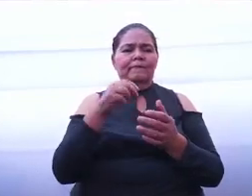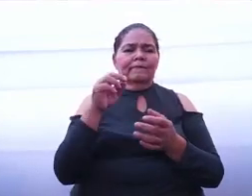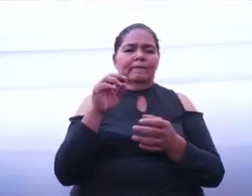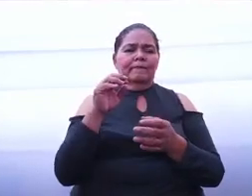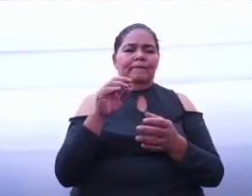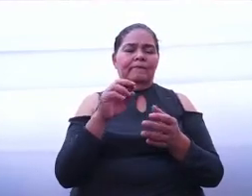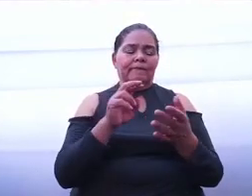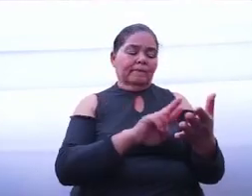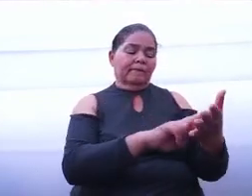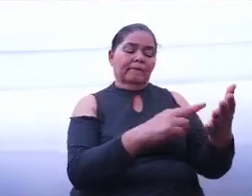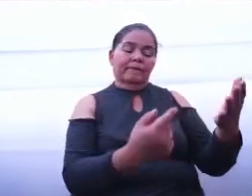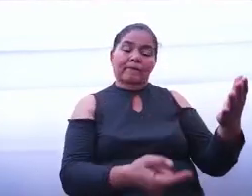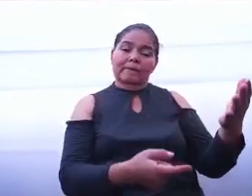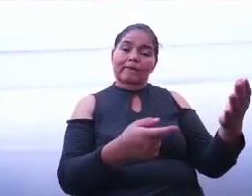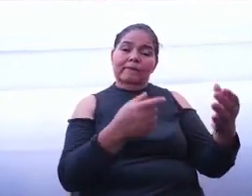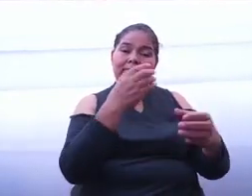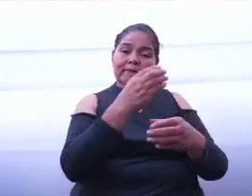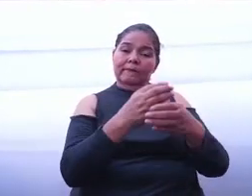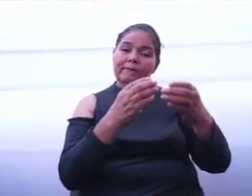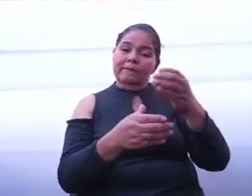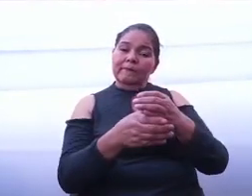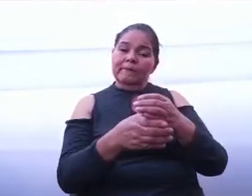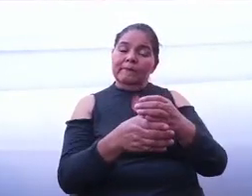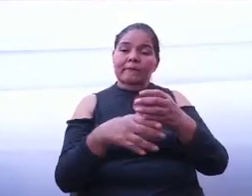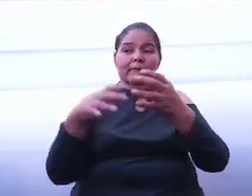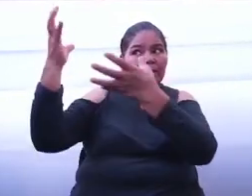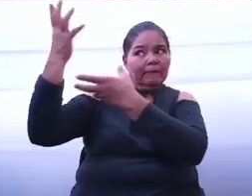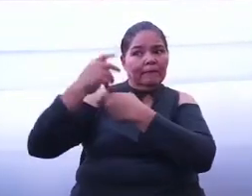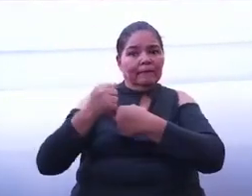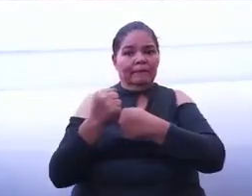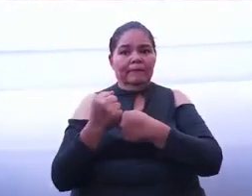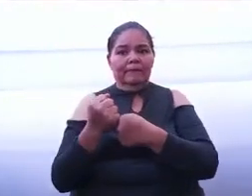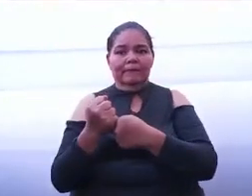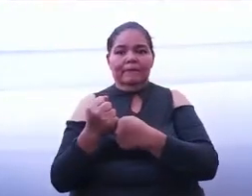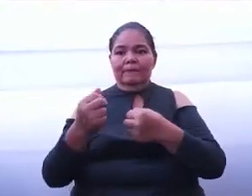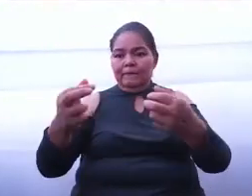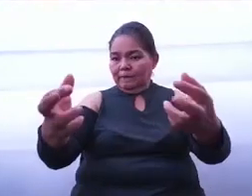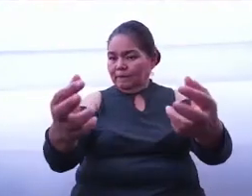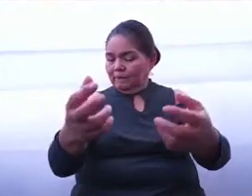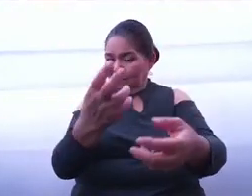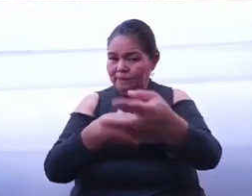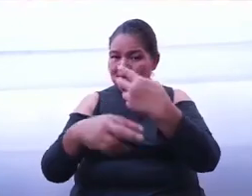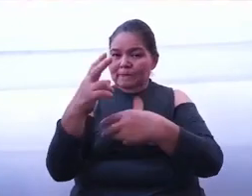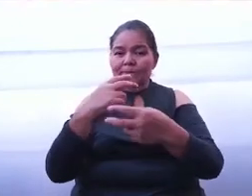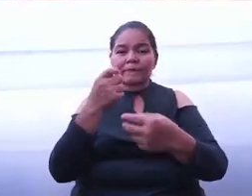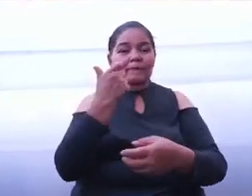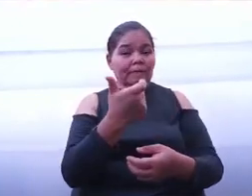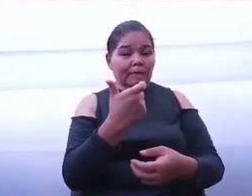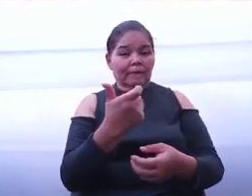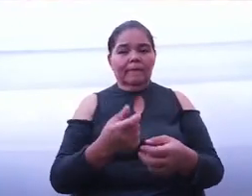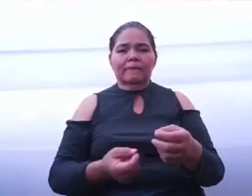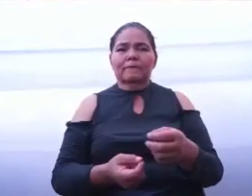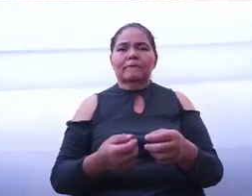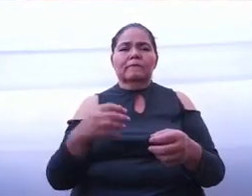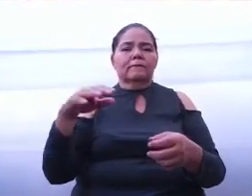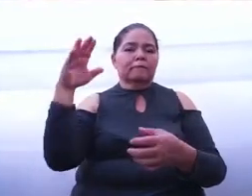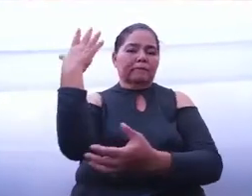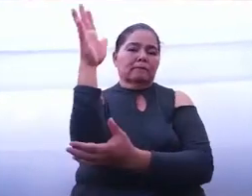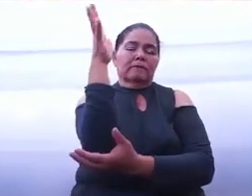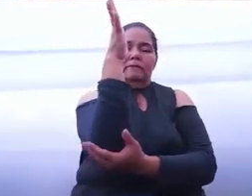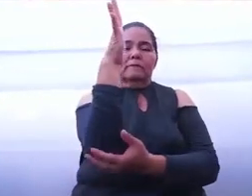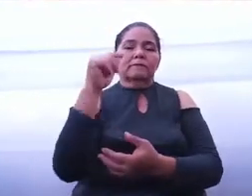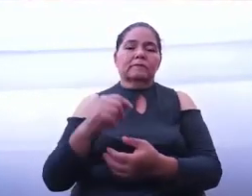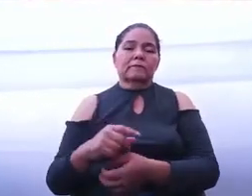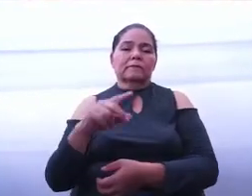municipales, atracción de inversiones, medio ambiente, turismo